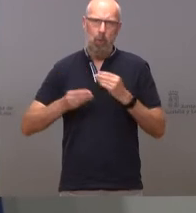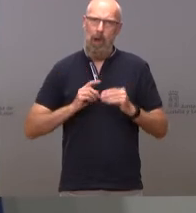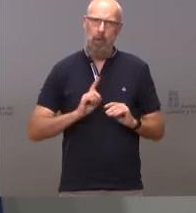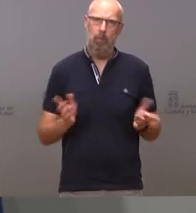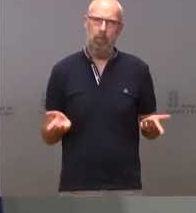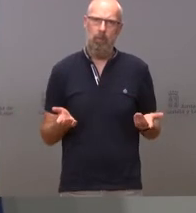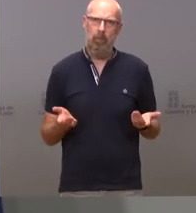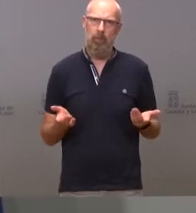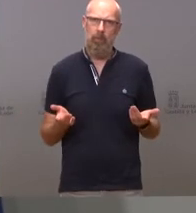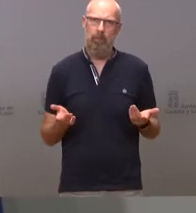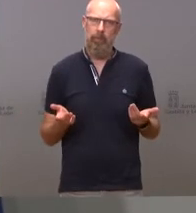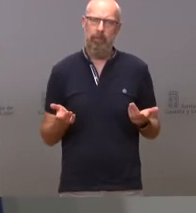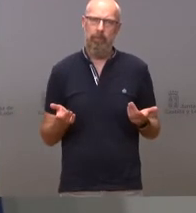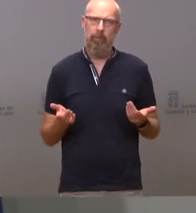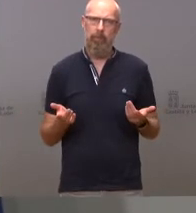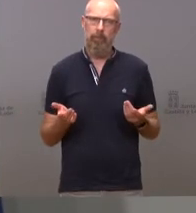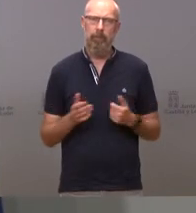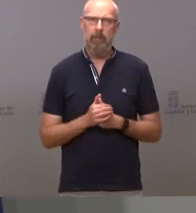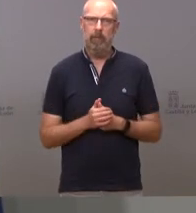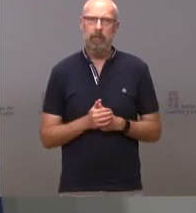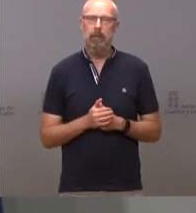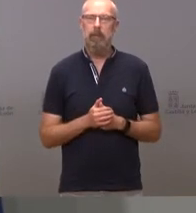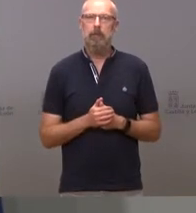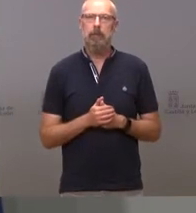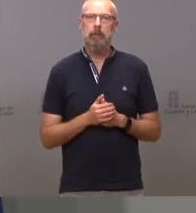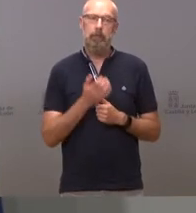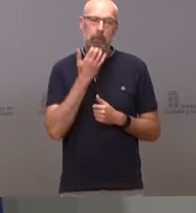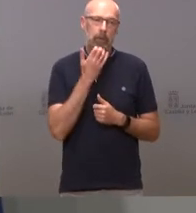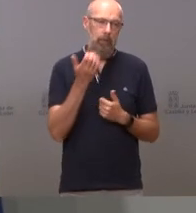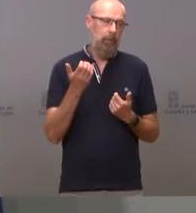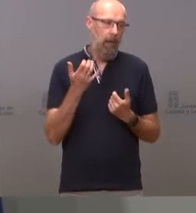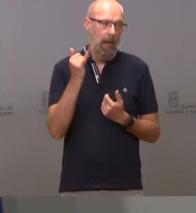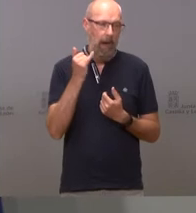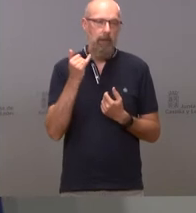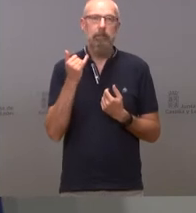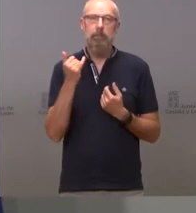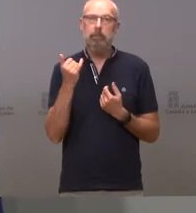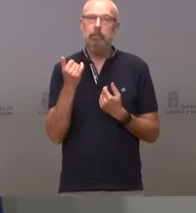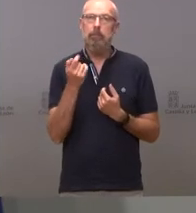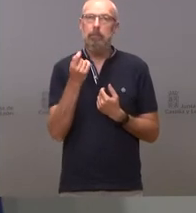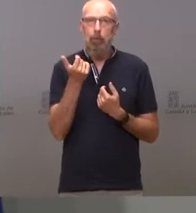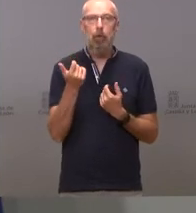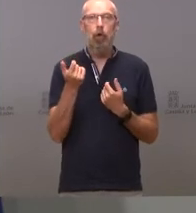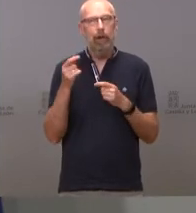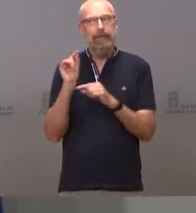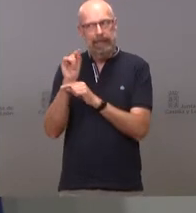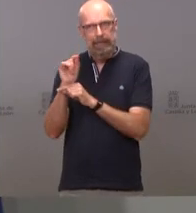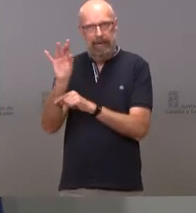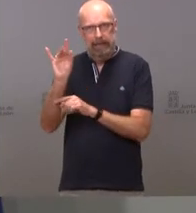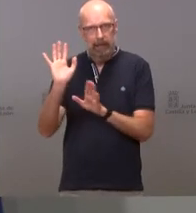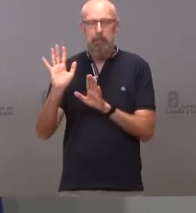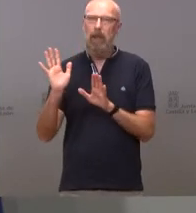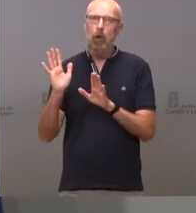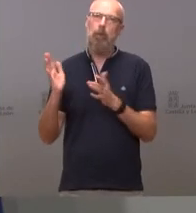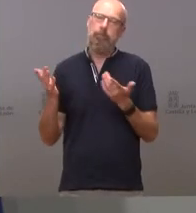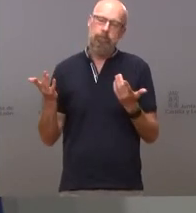y otra cosa es que no sea criticable hay cosas que son criticables pero hombre un poco de moderación un poco de moderación yo no comparto